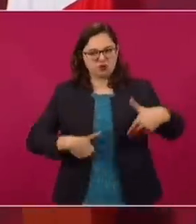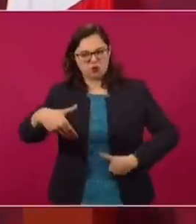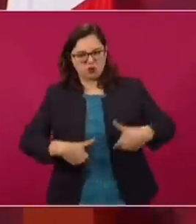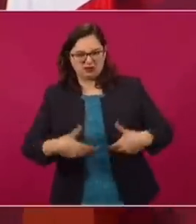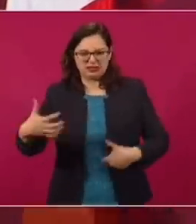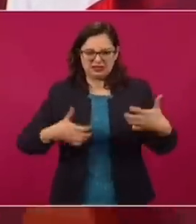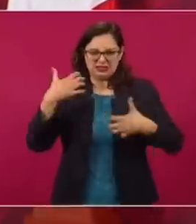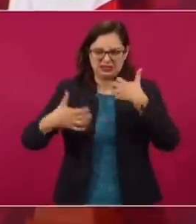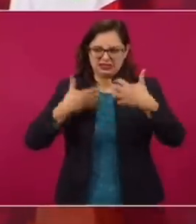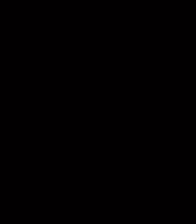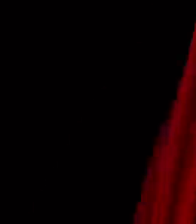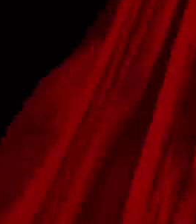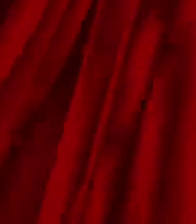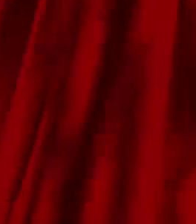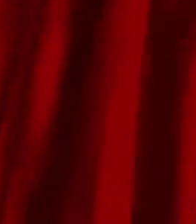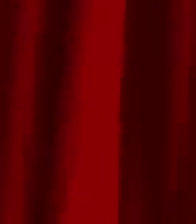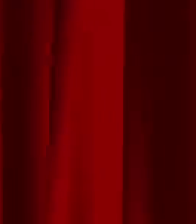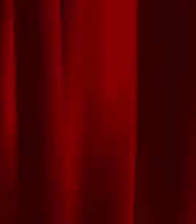de los pobres.